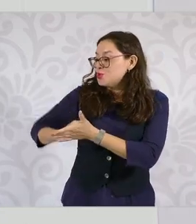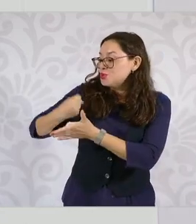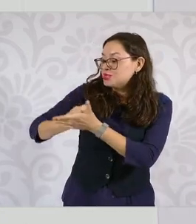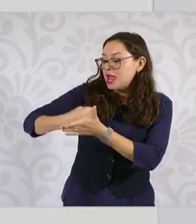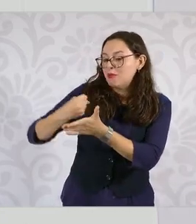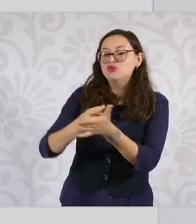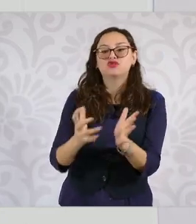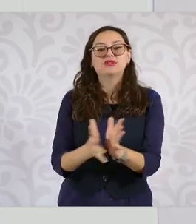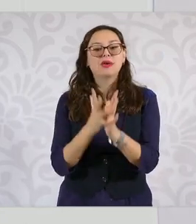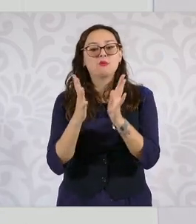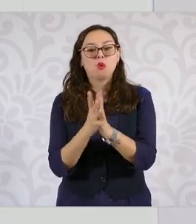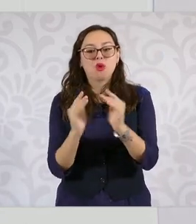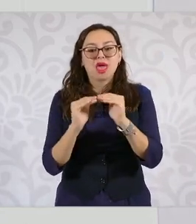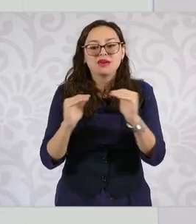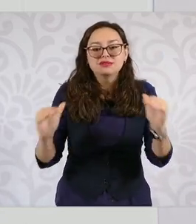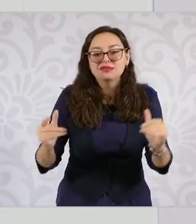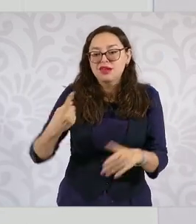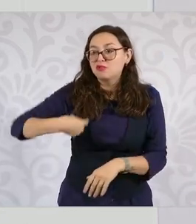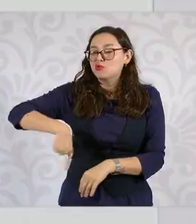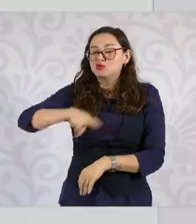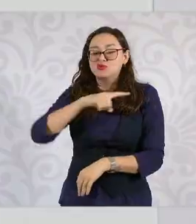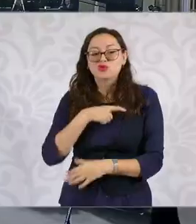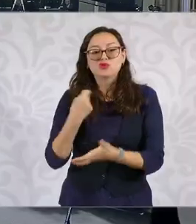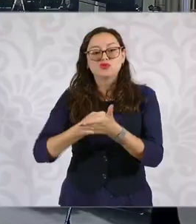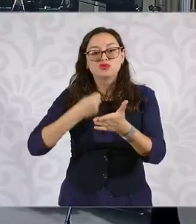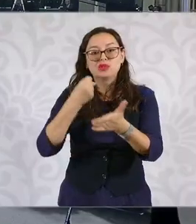México que se está construyendo.